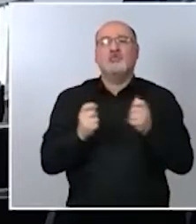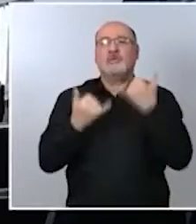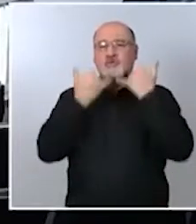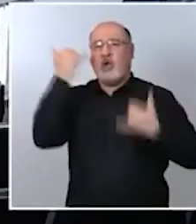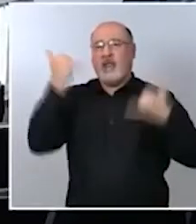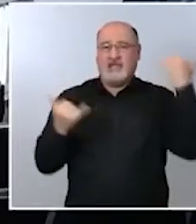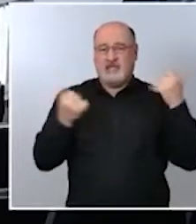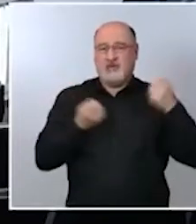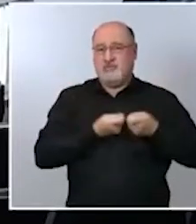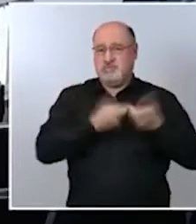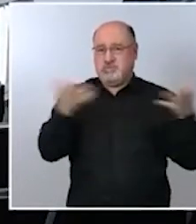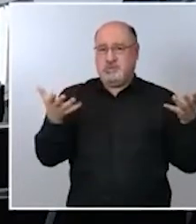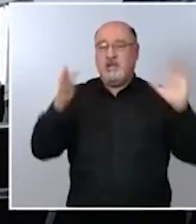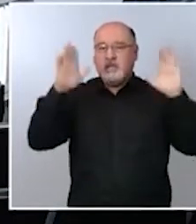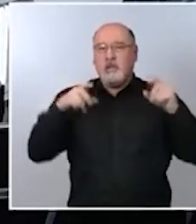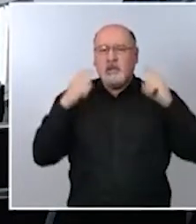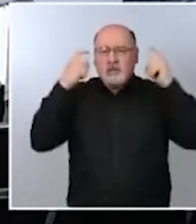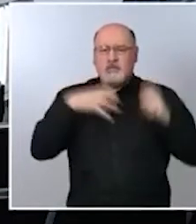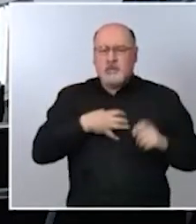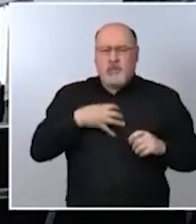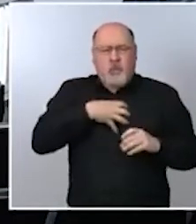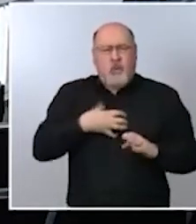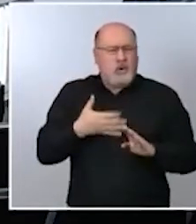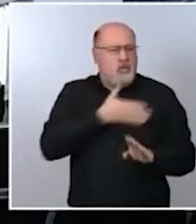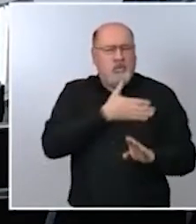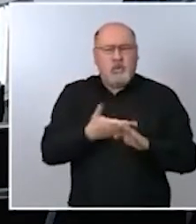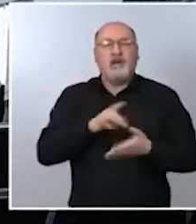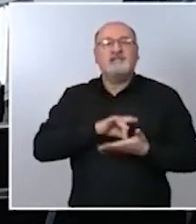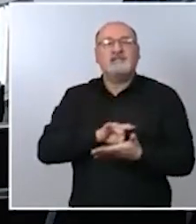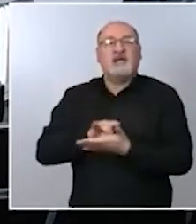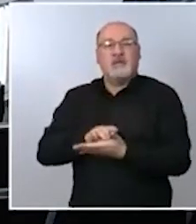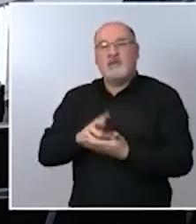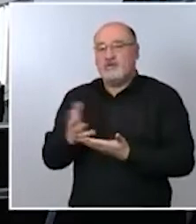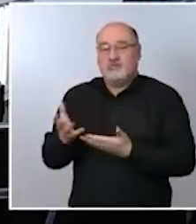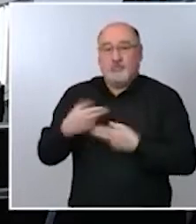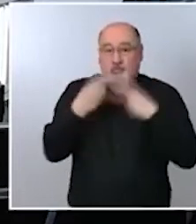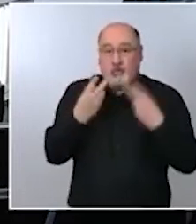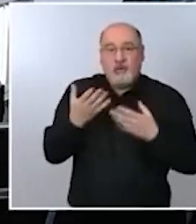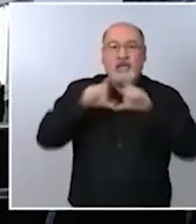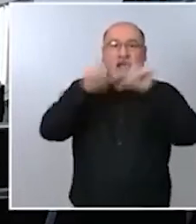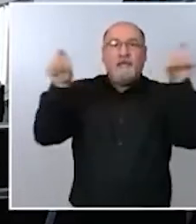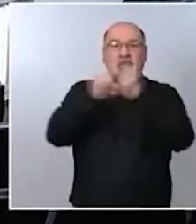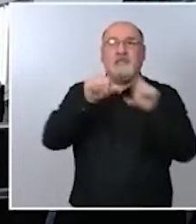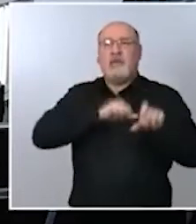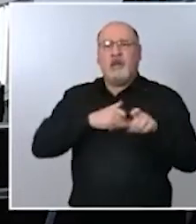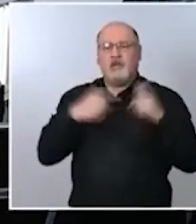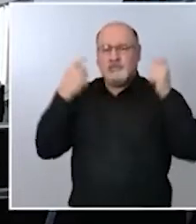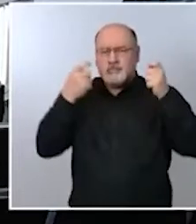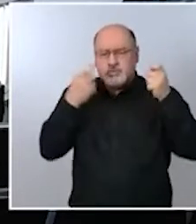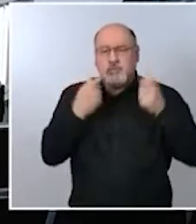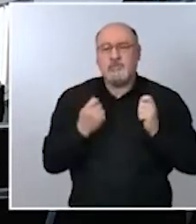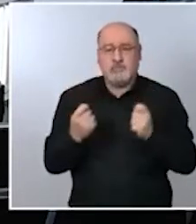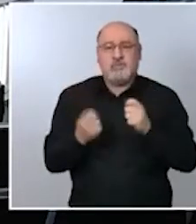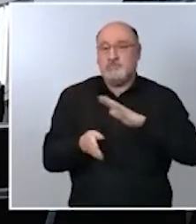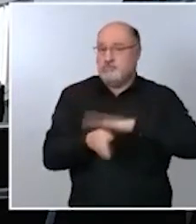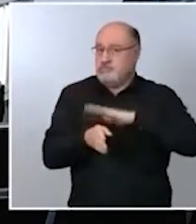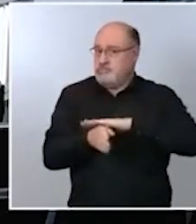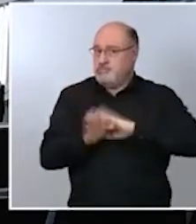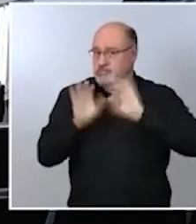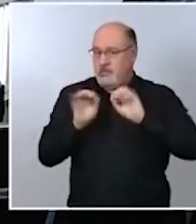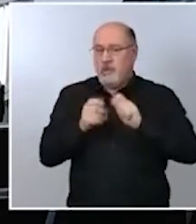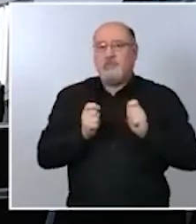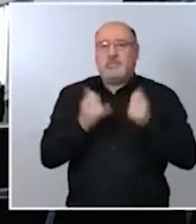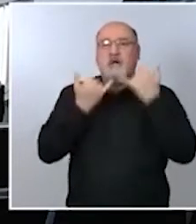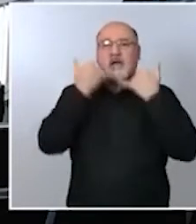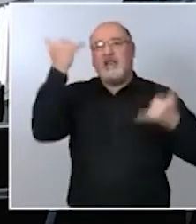gran esfuerzo que se han hecho desde los servicios y desde las empresas para otorgar el suministro eléctrico